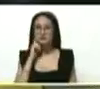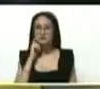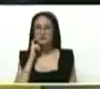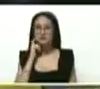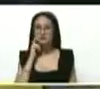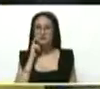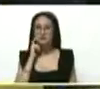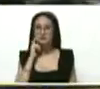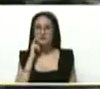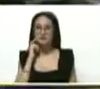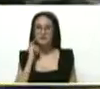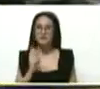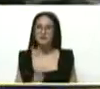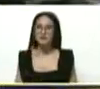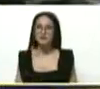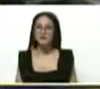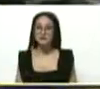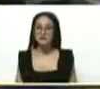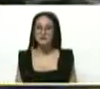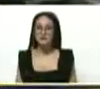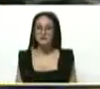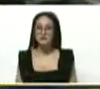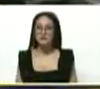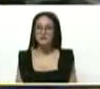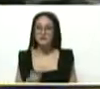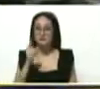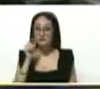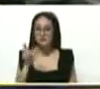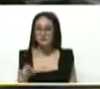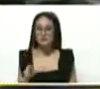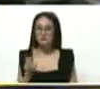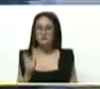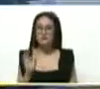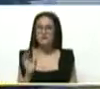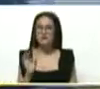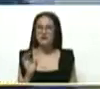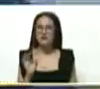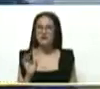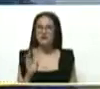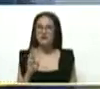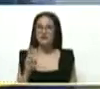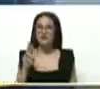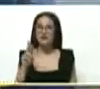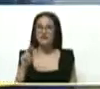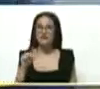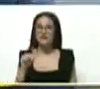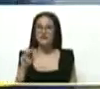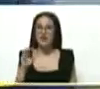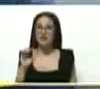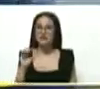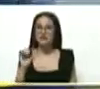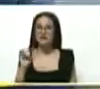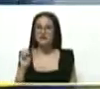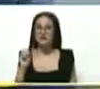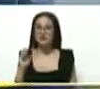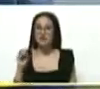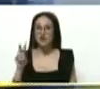compañero Francisco Torrealba, vicepresidente de asuntos laborales,